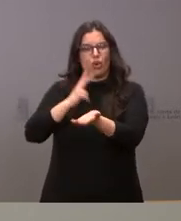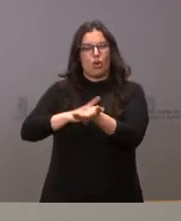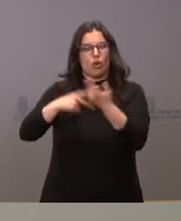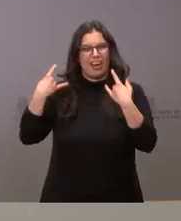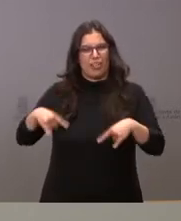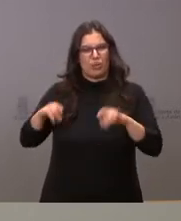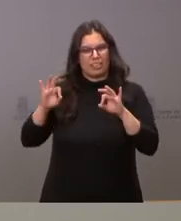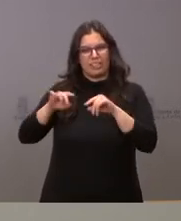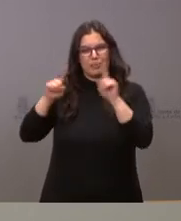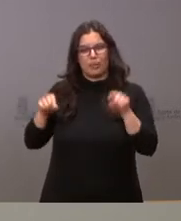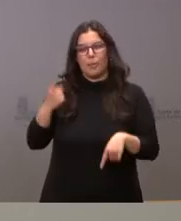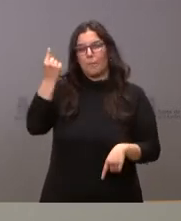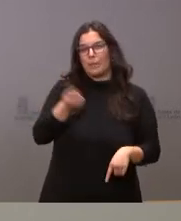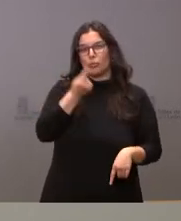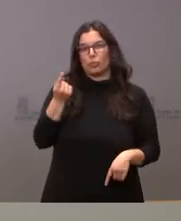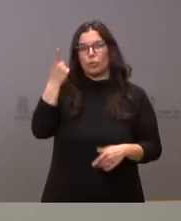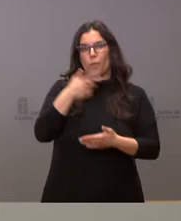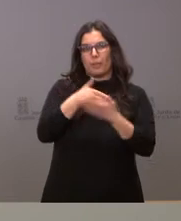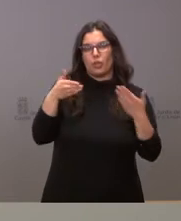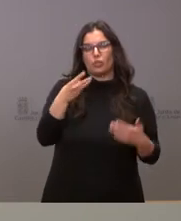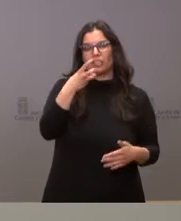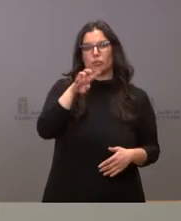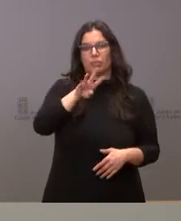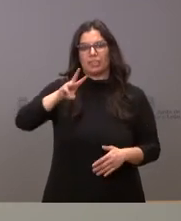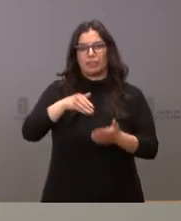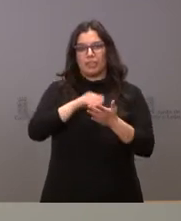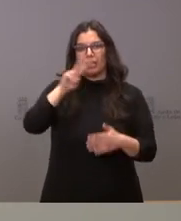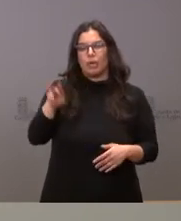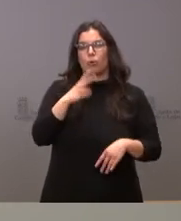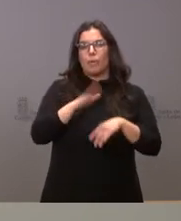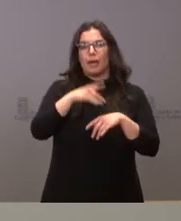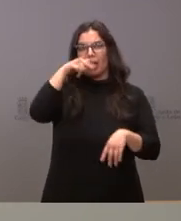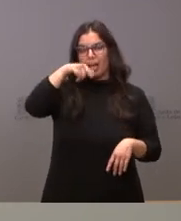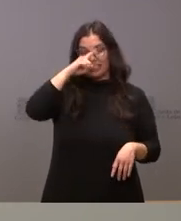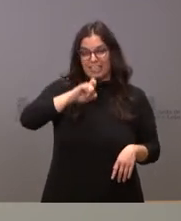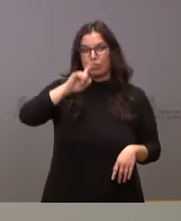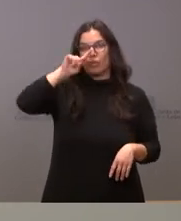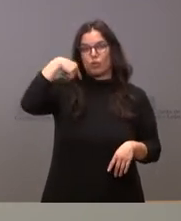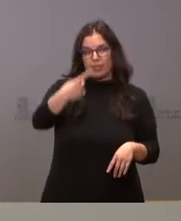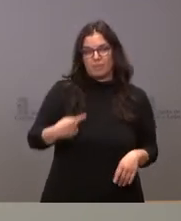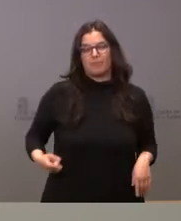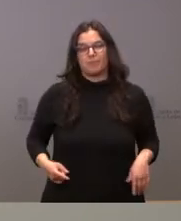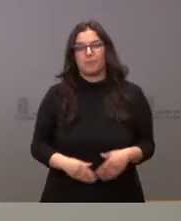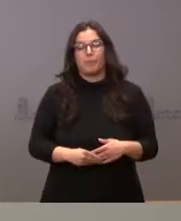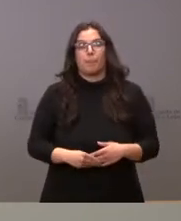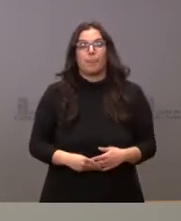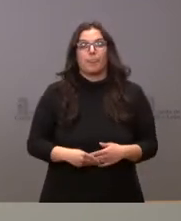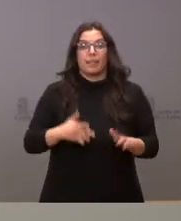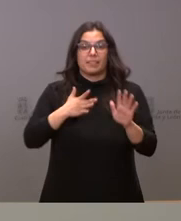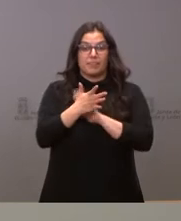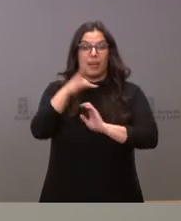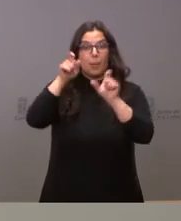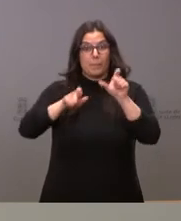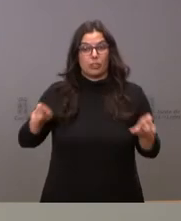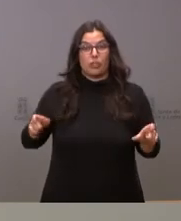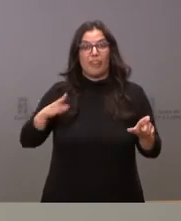de 1.343.000 euros para los años 2022 y 2023. Por tanto, el conjunto de las personas